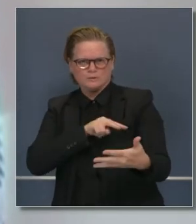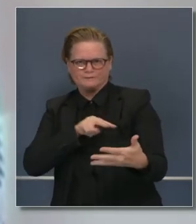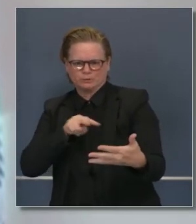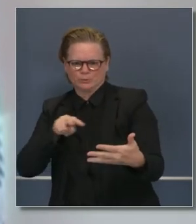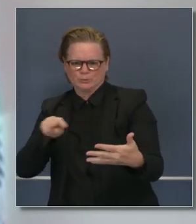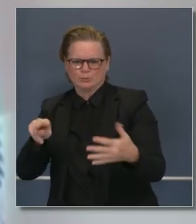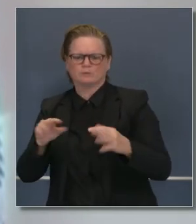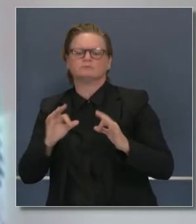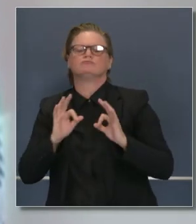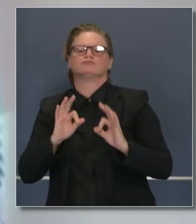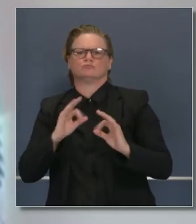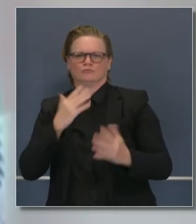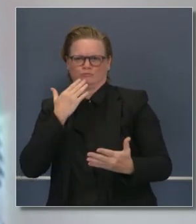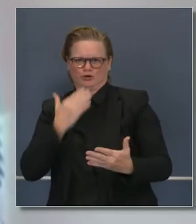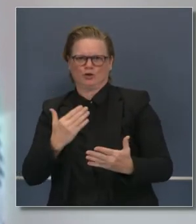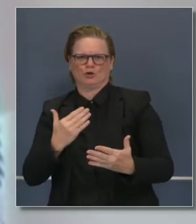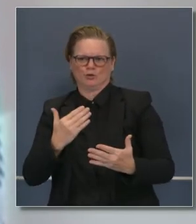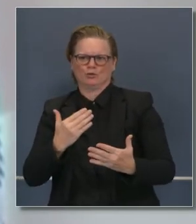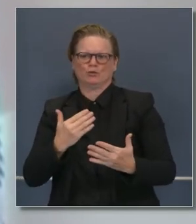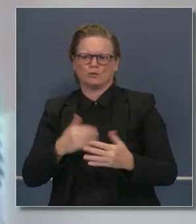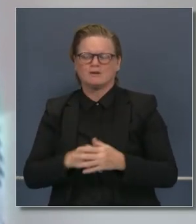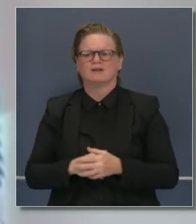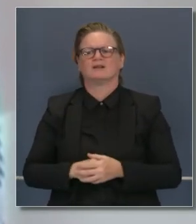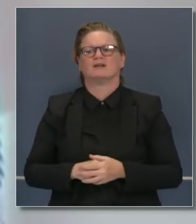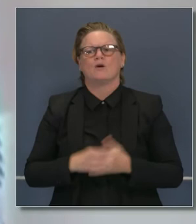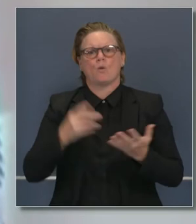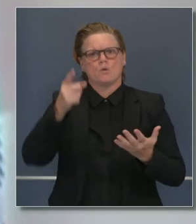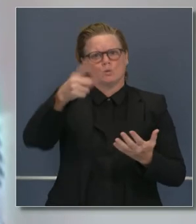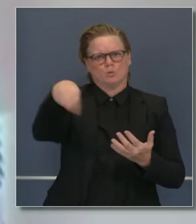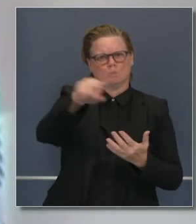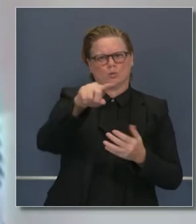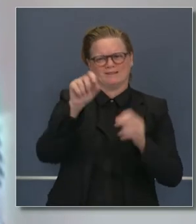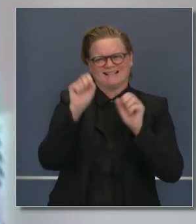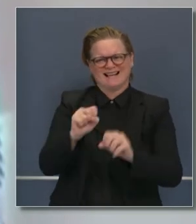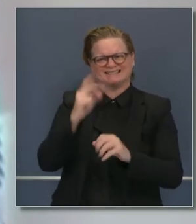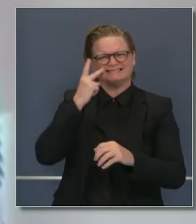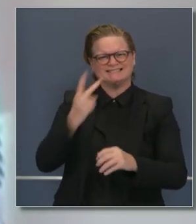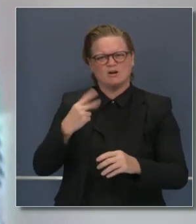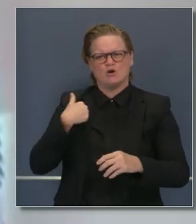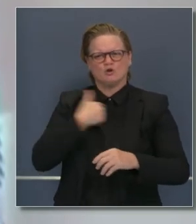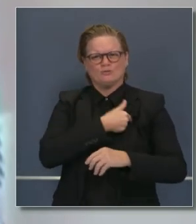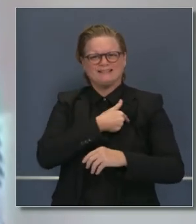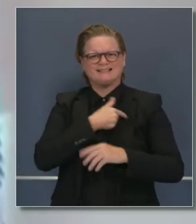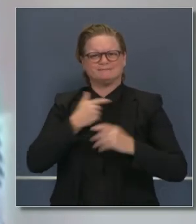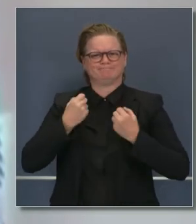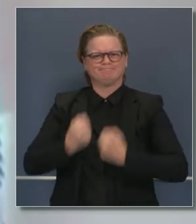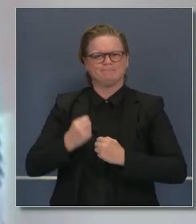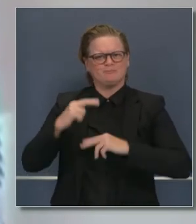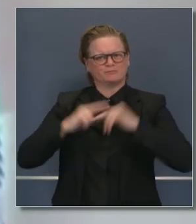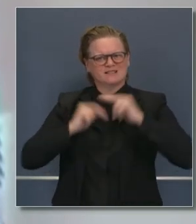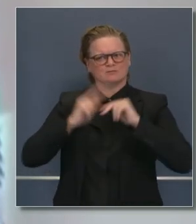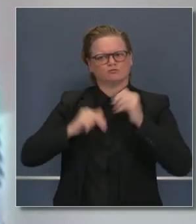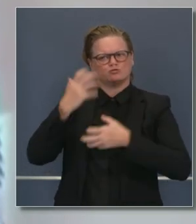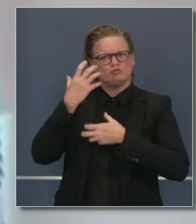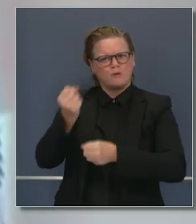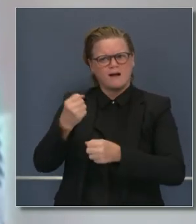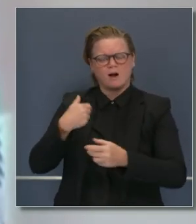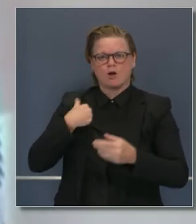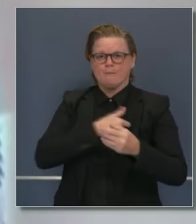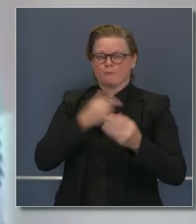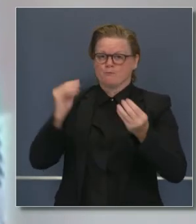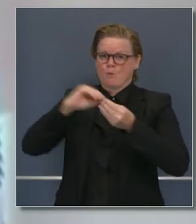para que todo californiano a quien le interese la vacuna pueda tener ese sentido aumentado de confianza.